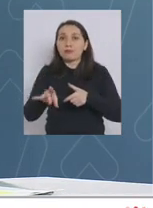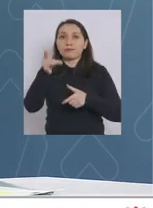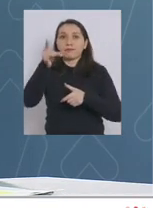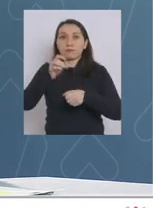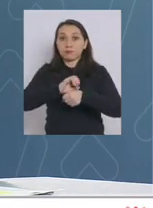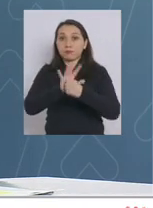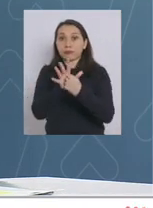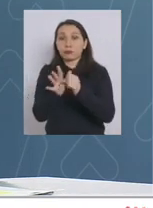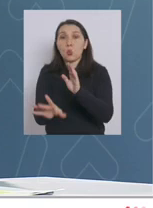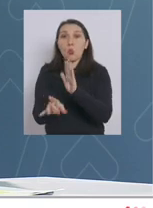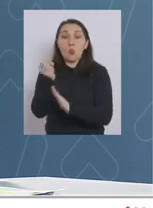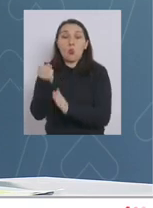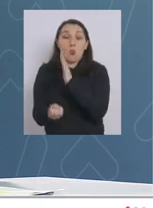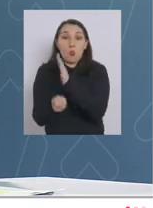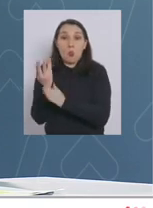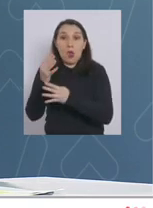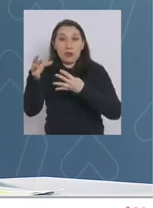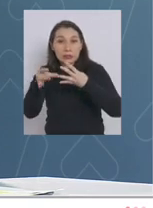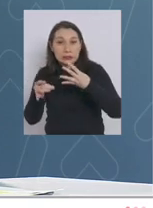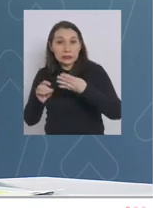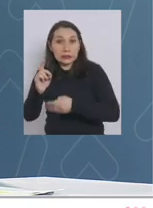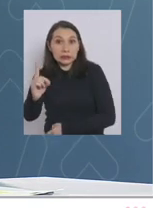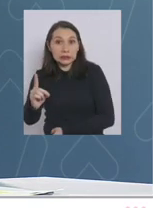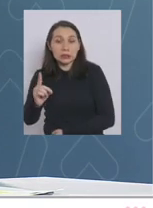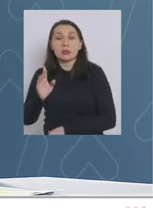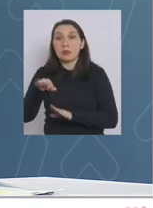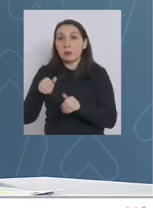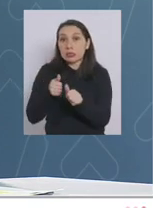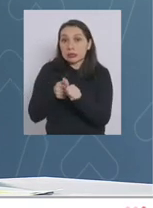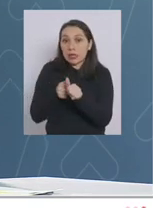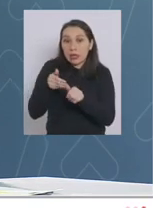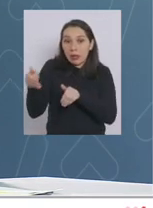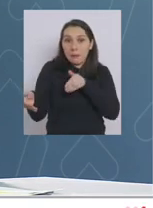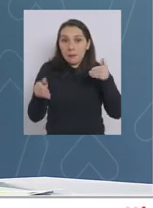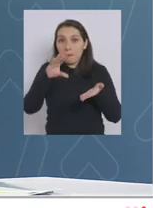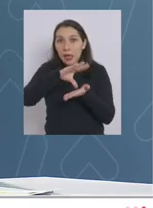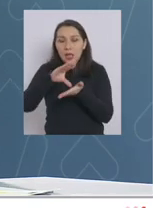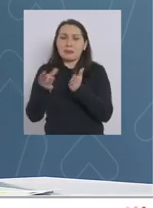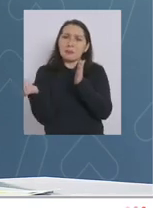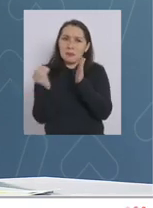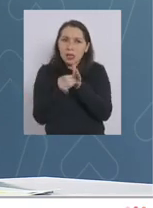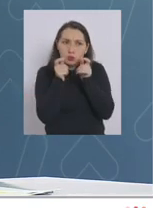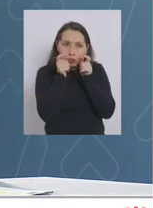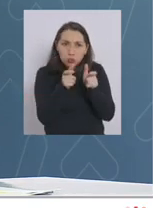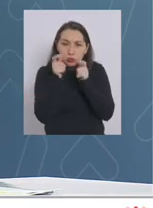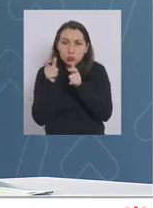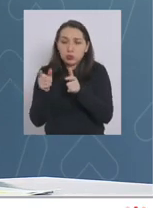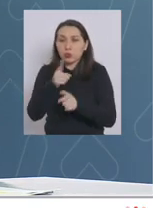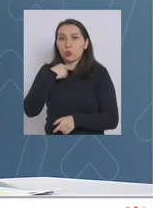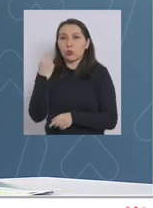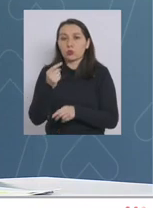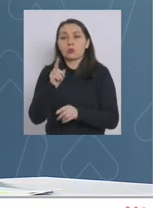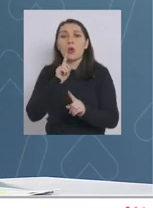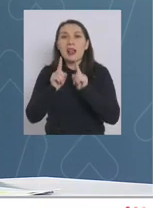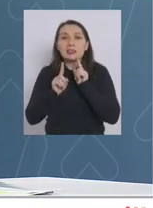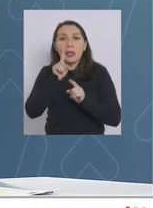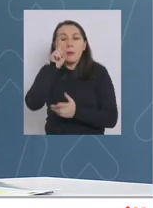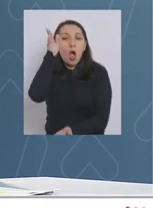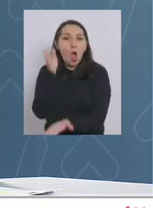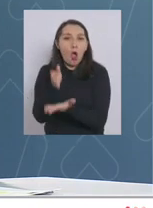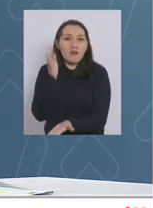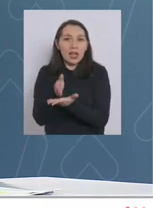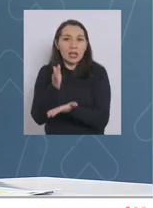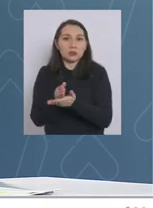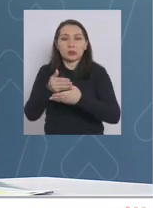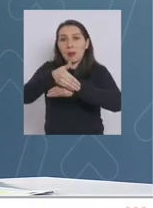que se ha detectado en el mundo y sobre todo en los países limítrofes como dice la subsecretaria se ha reforzado aún más y estamos haciendo testeo obligatorio